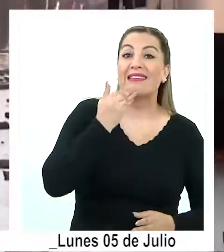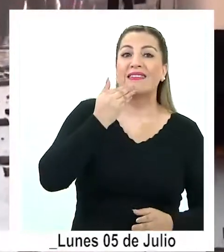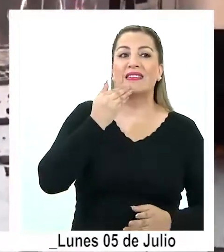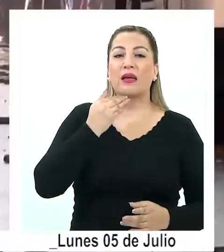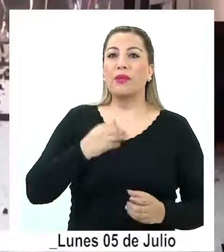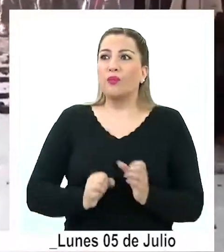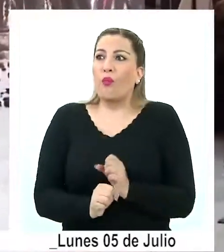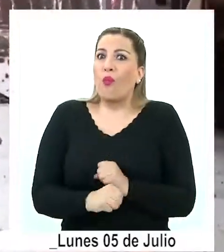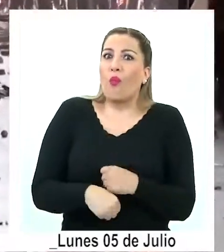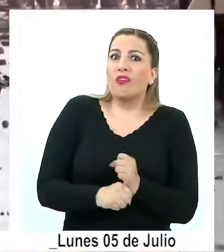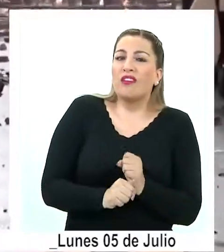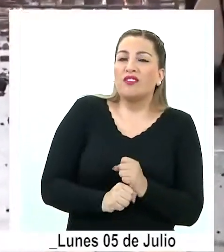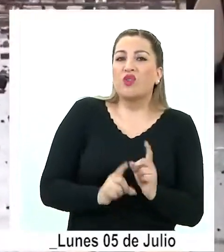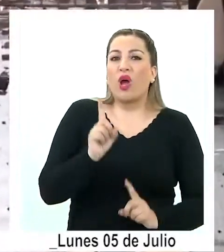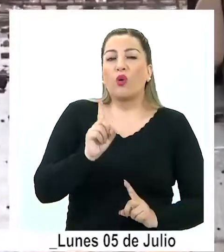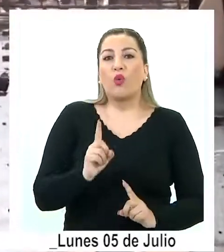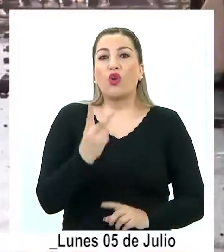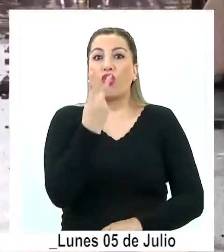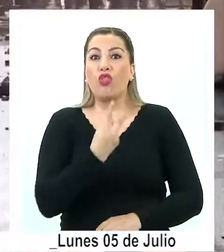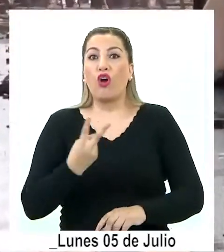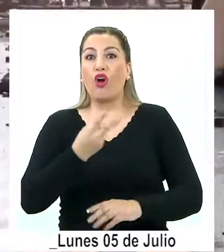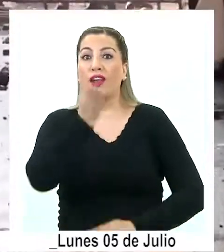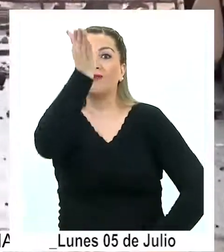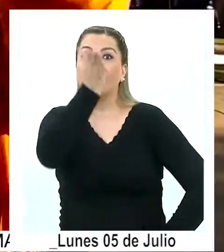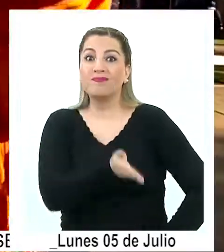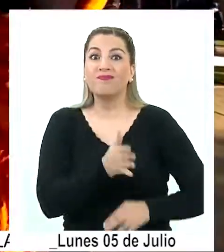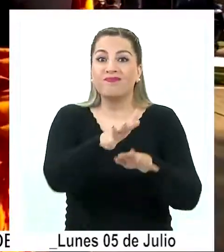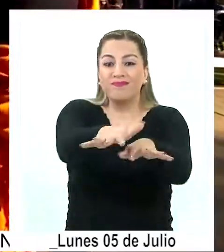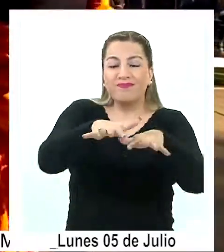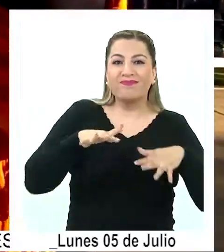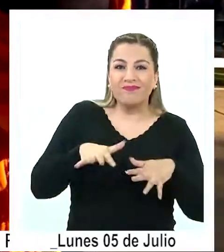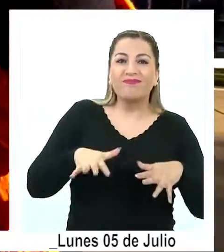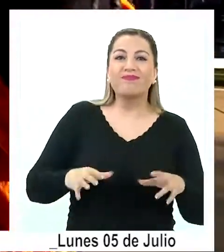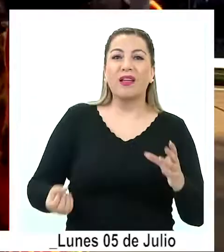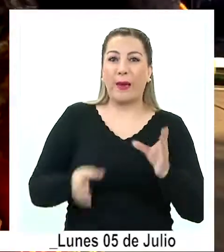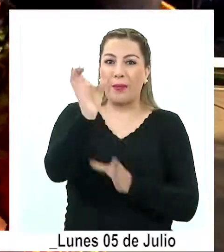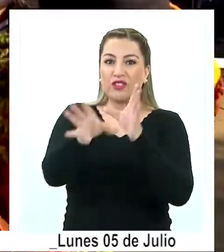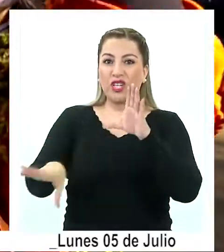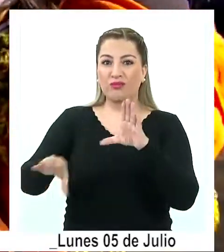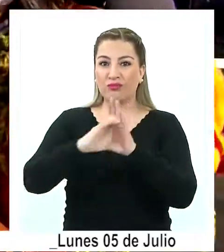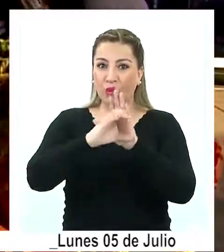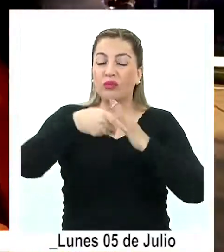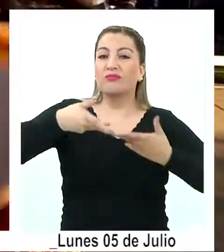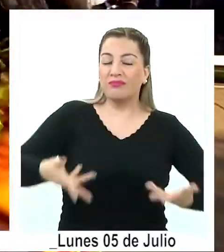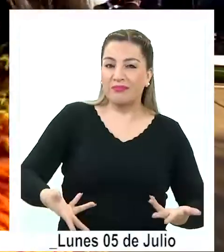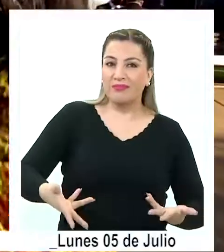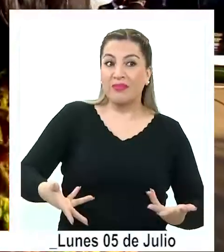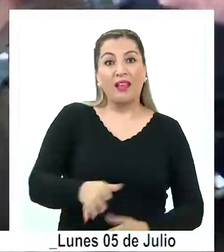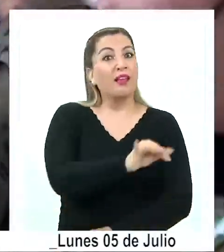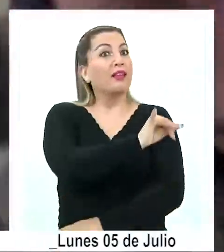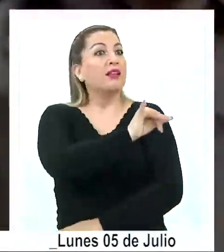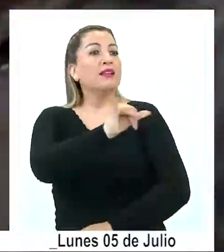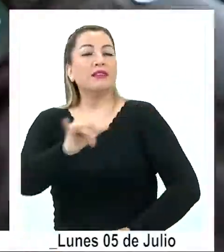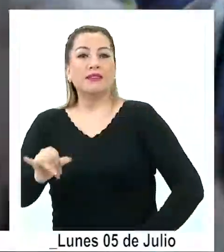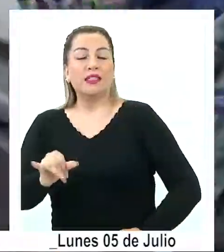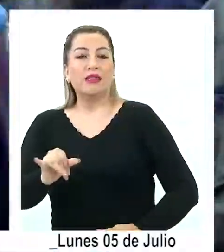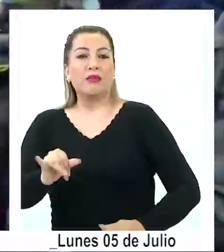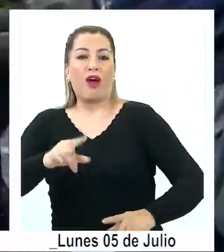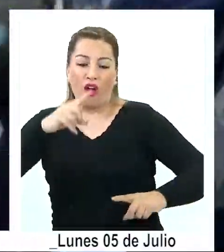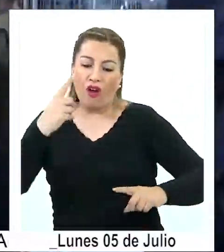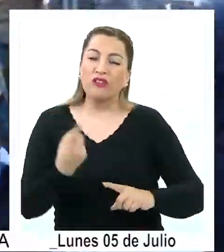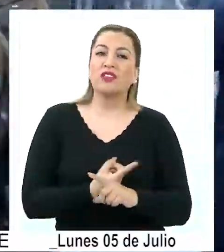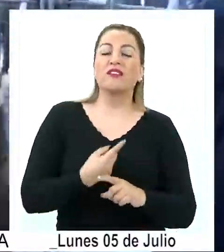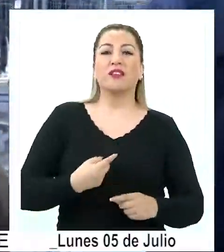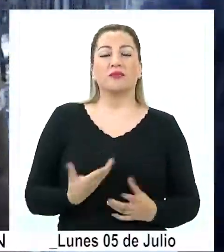obstante, la tensión del momento y la suspensión por dos horas del acto de instalación de los constituyentes, finalmente se